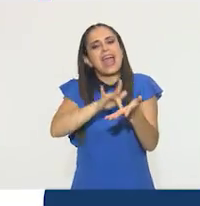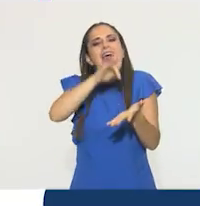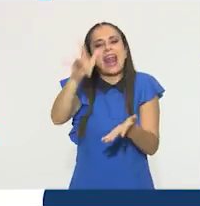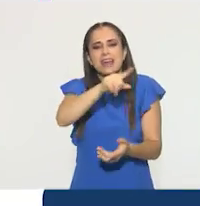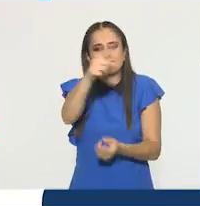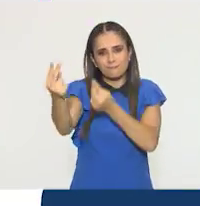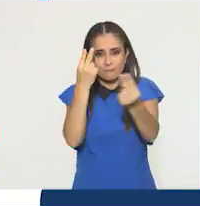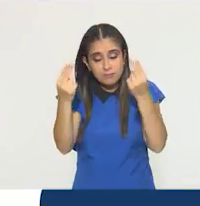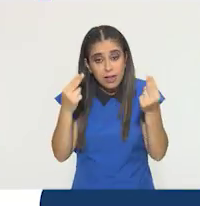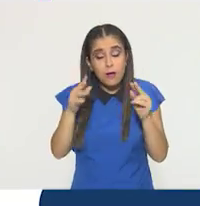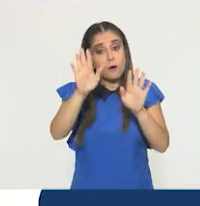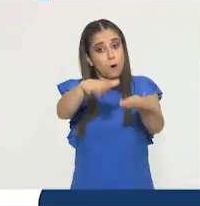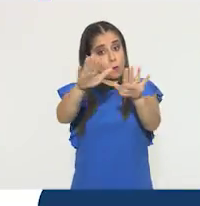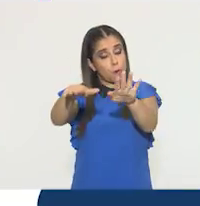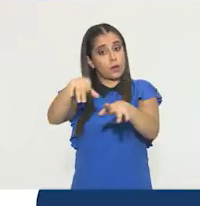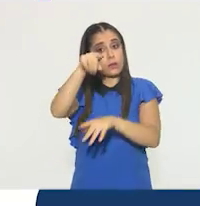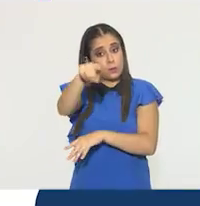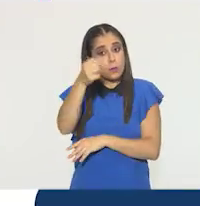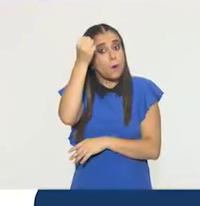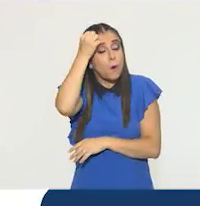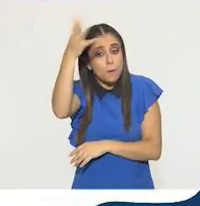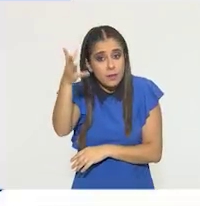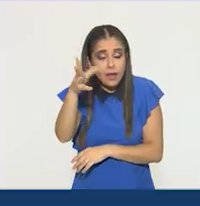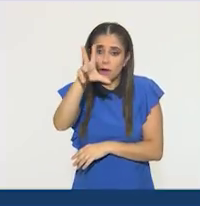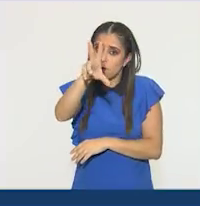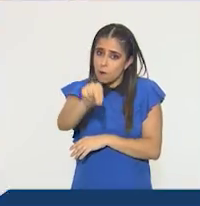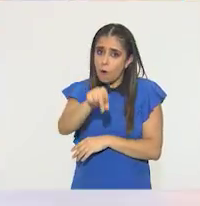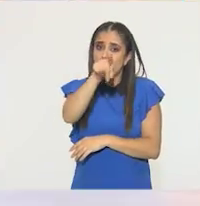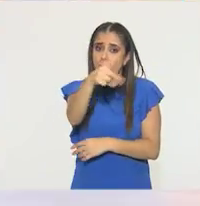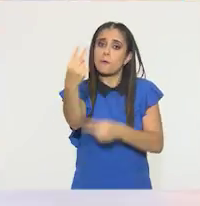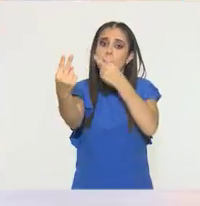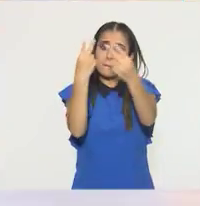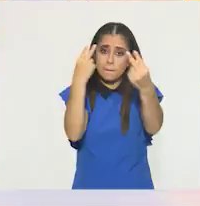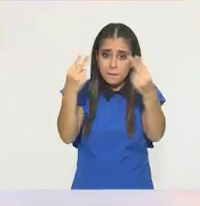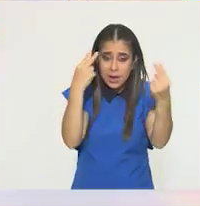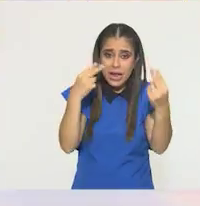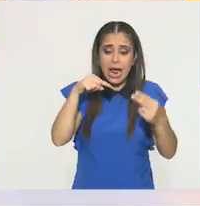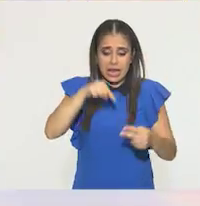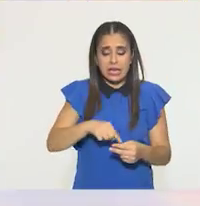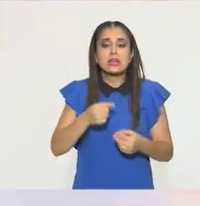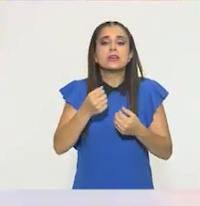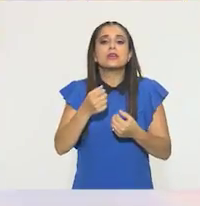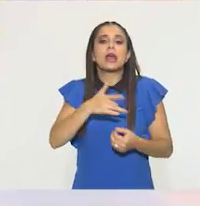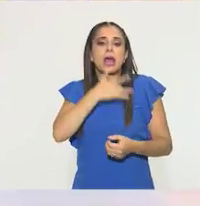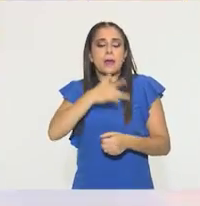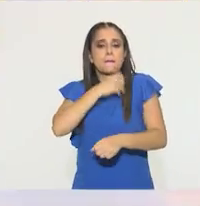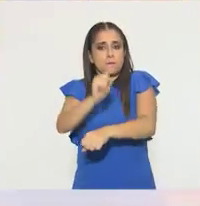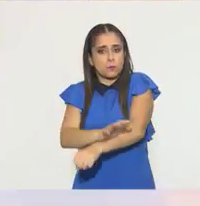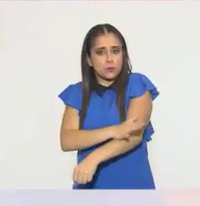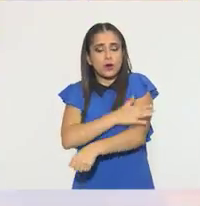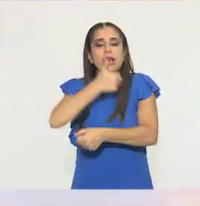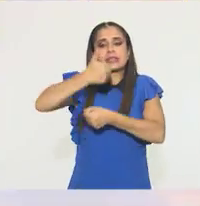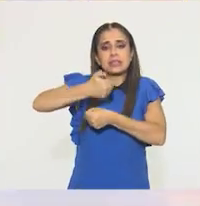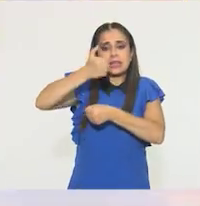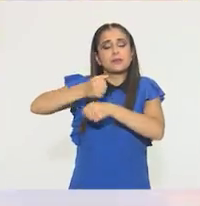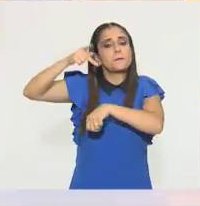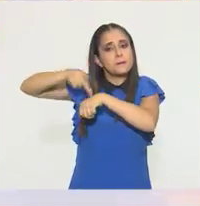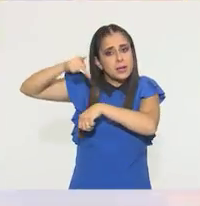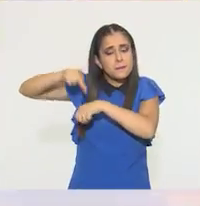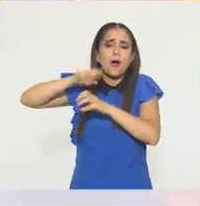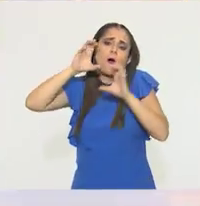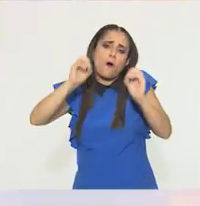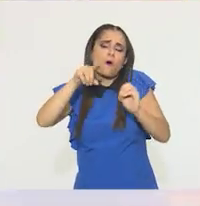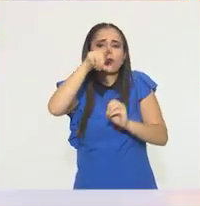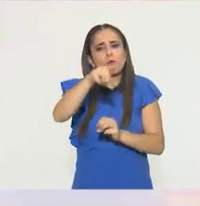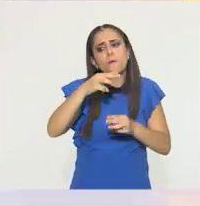venido. No olviden sintonizarnos cada vez que esté el programa de socio emocional, sexto grado, o cualquier otra materia que les